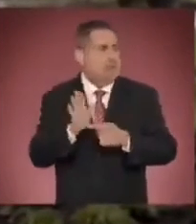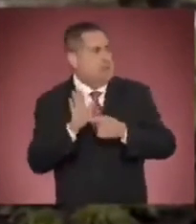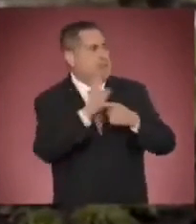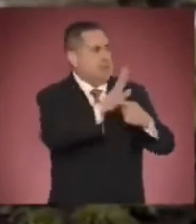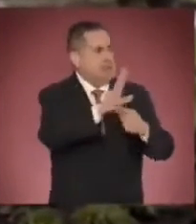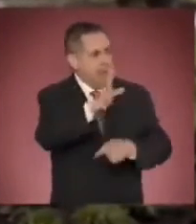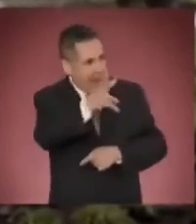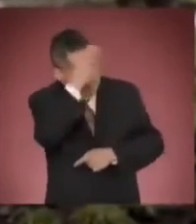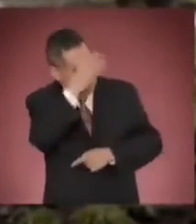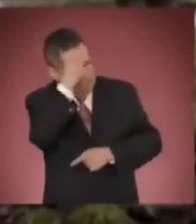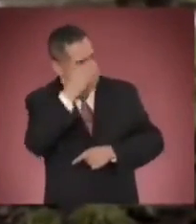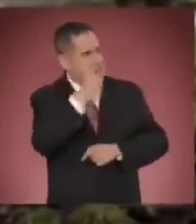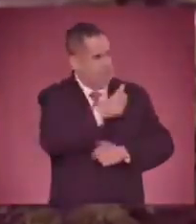vienen ahora en Chihuahua y en Coahuila.